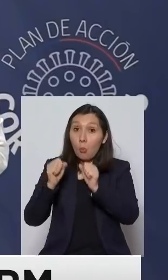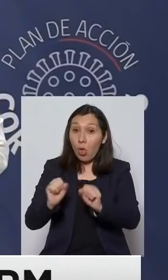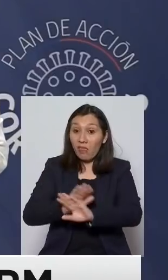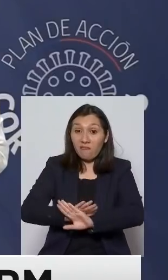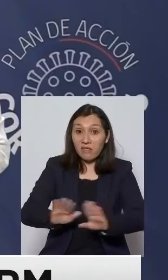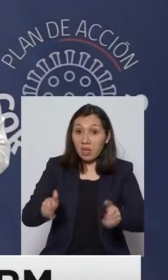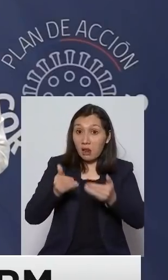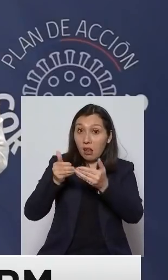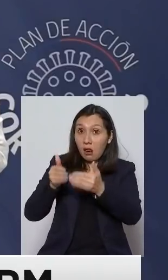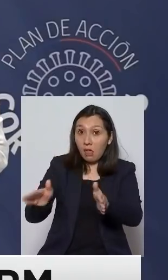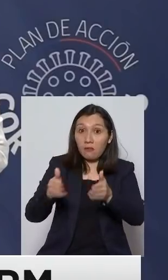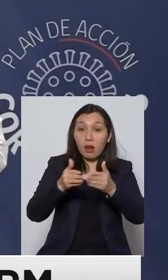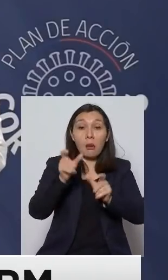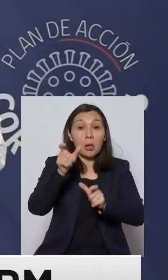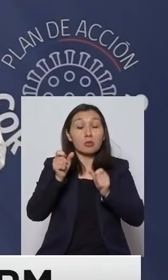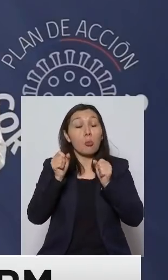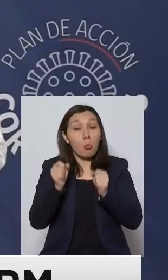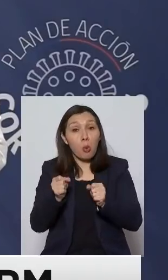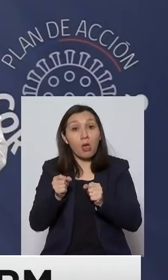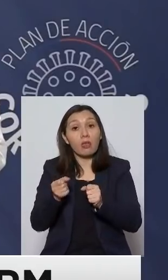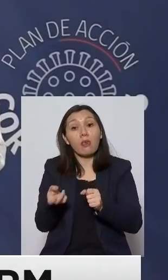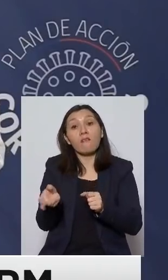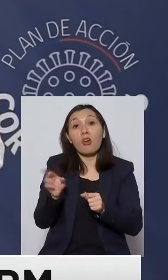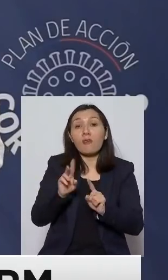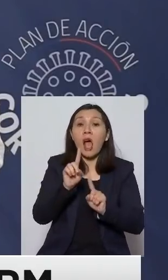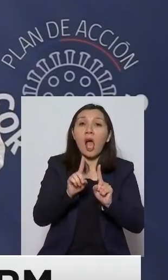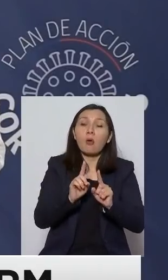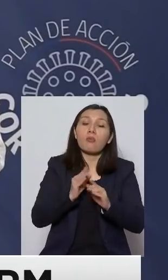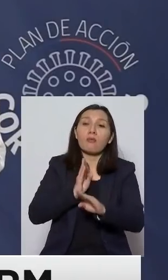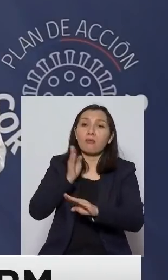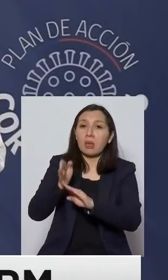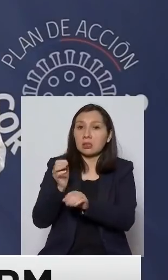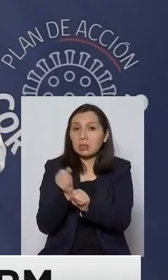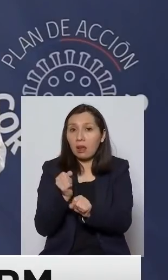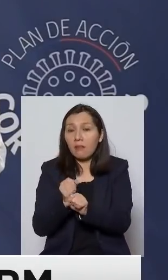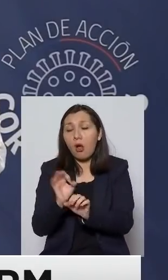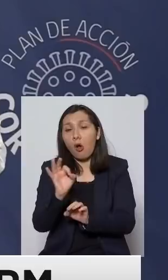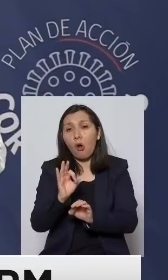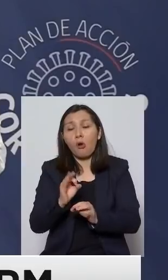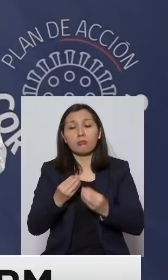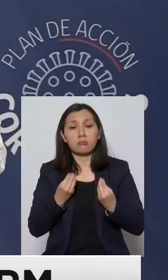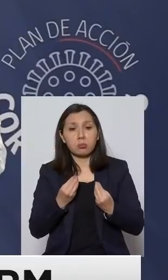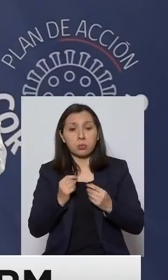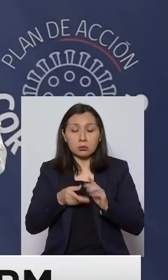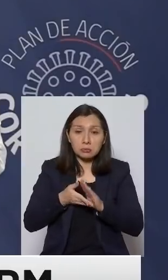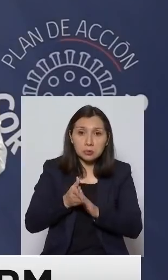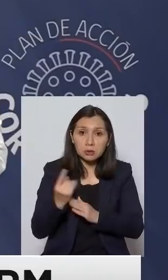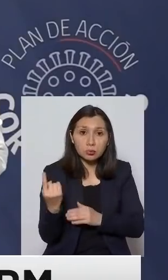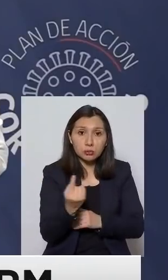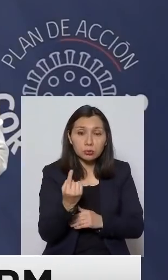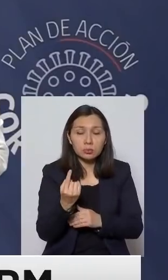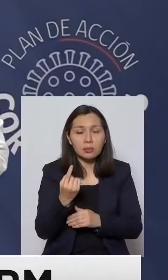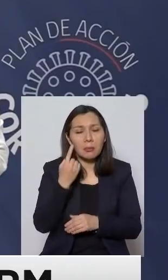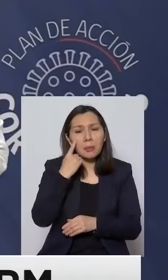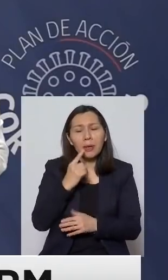levantada y la gente pueda volver a algún nivel de trabajo a algún nivel de autosuficiencia es